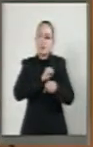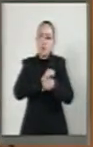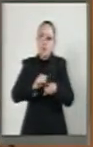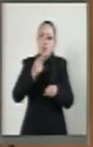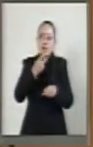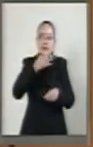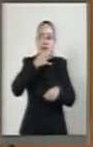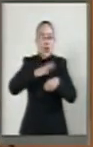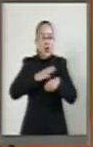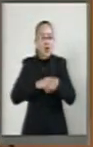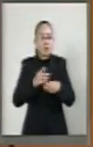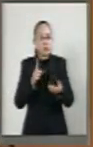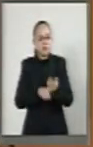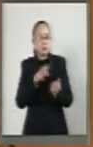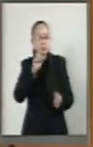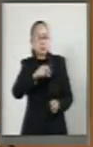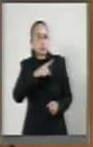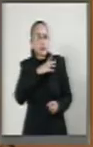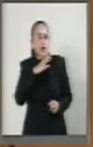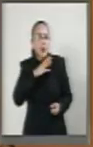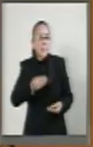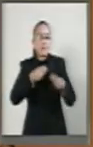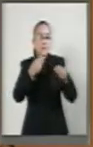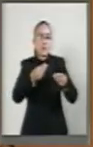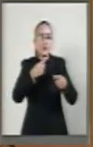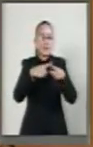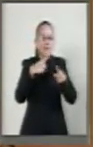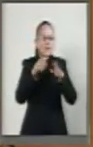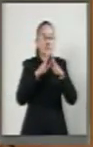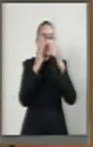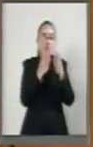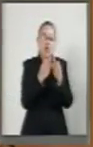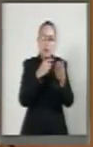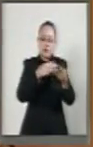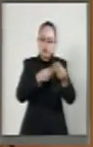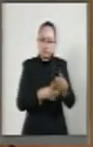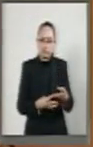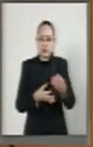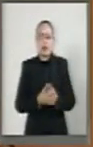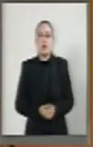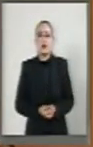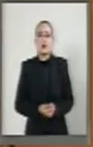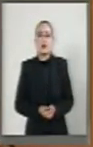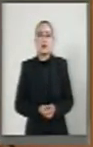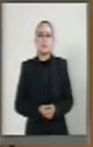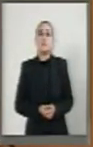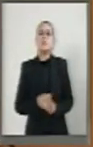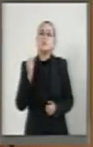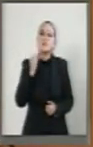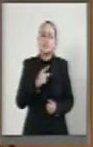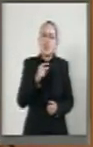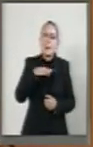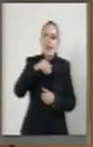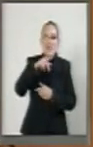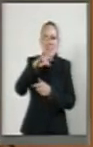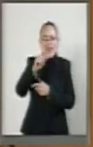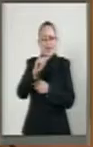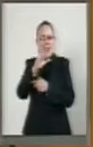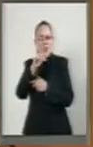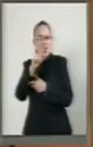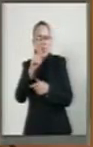notificaciones y el otorgamiento de medidas cautelares. Por supuesto, medidas cautelares muy positivas.